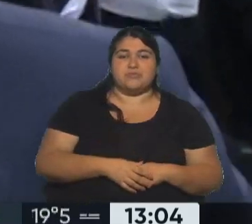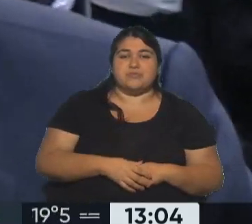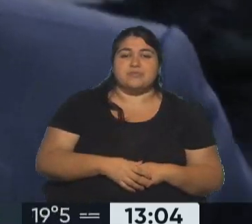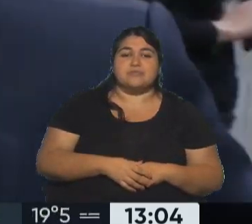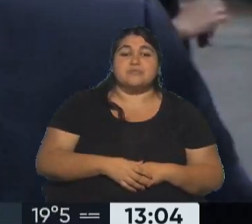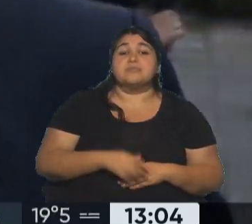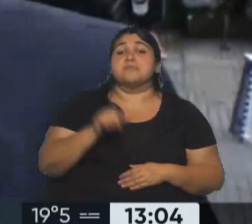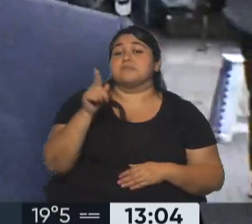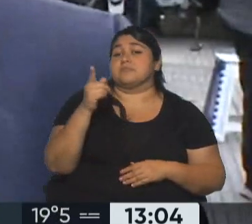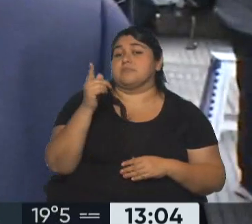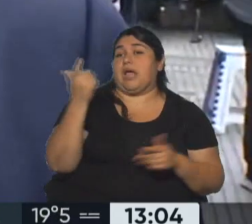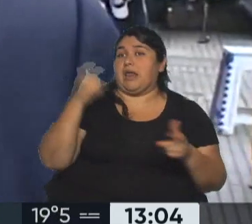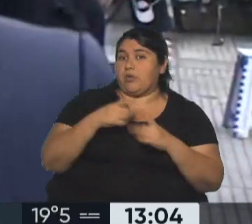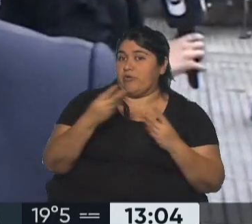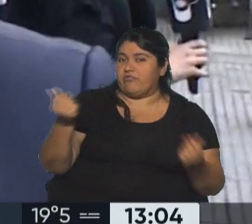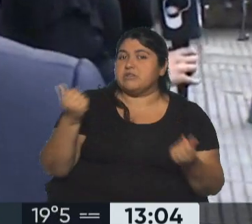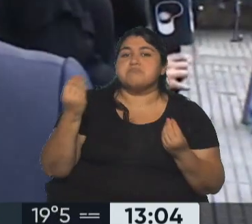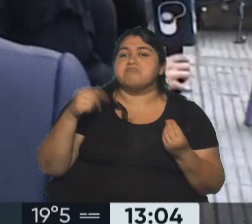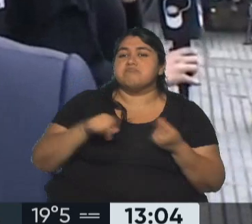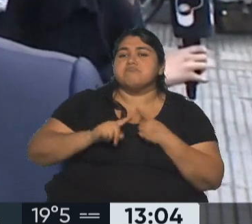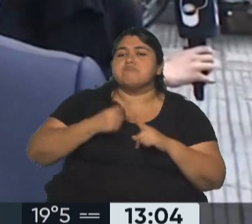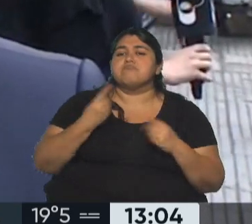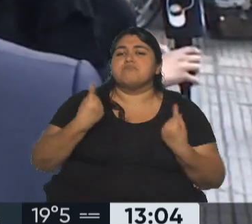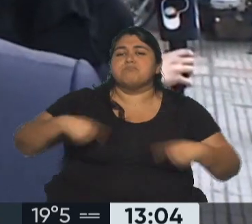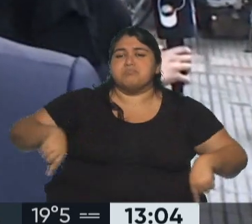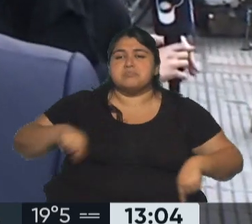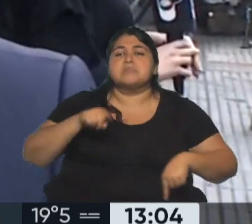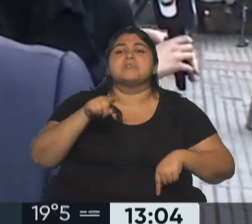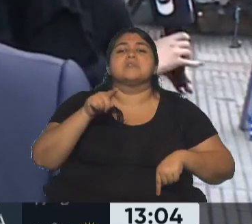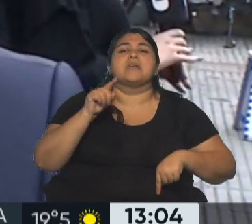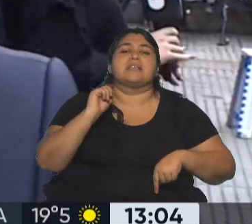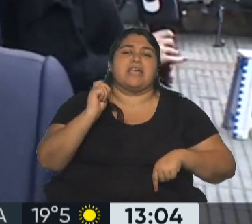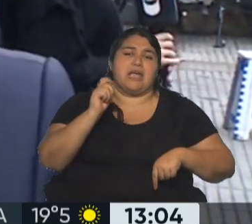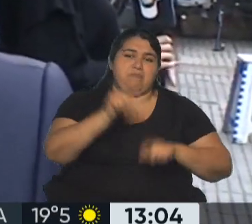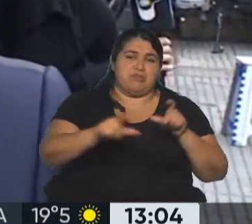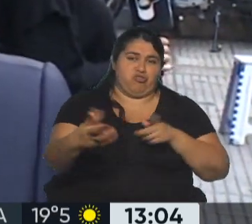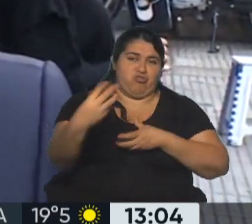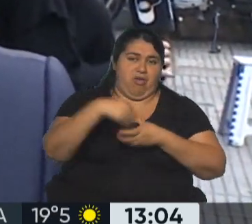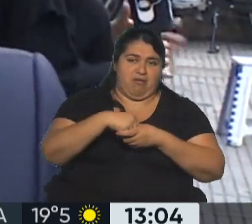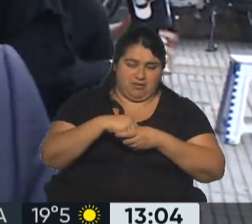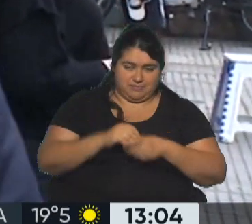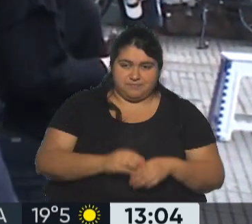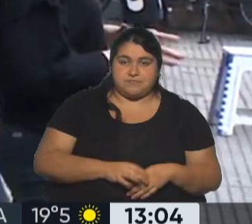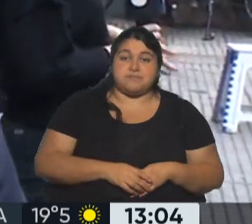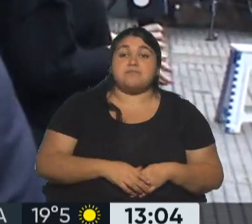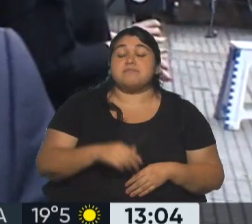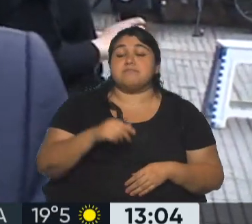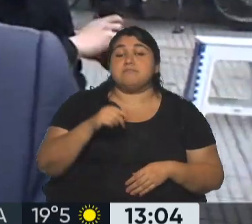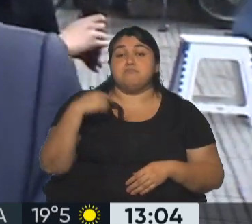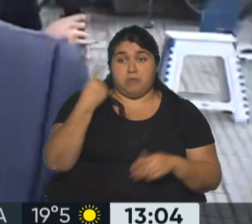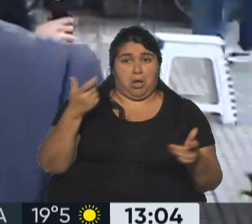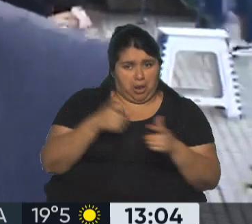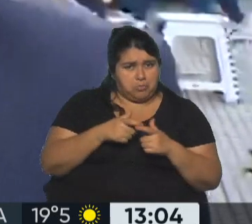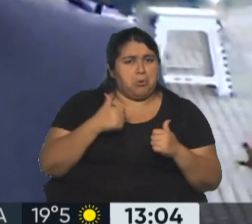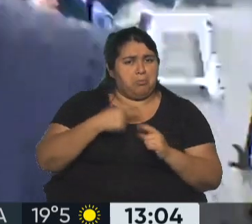Finalizó la reunión, queríamos saber, bueno, lo que se ha tratado, teniendo en cuenta, bueno, quienes han participado de aquí de Juntos por el Cambio. Sí, la verdad que tuvimos una reunión